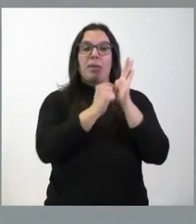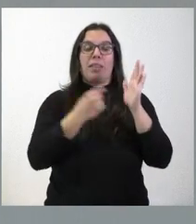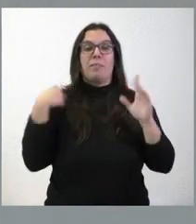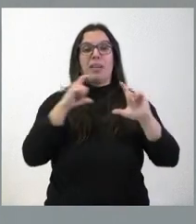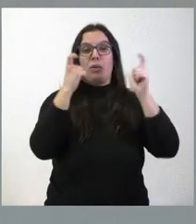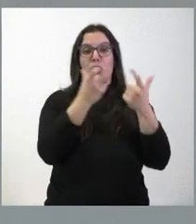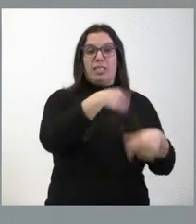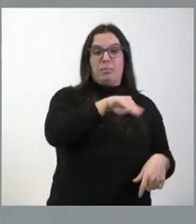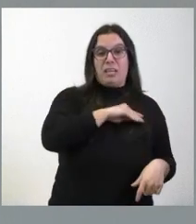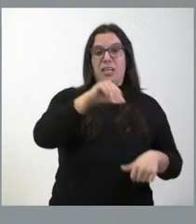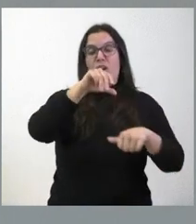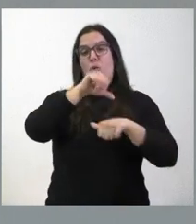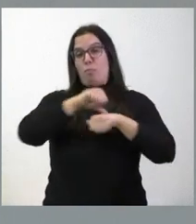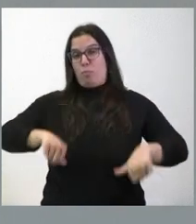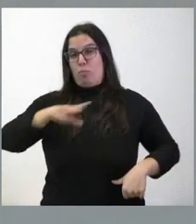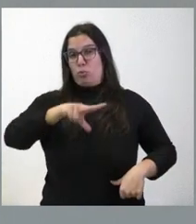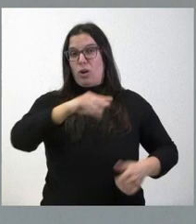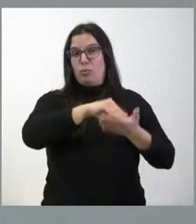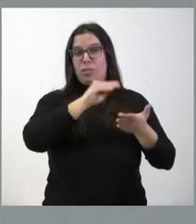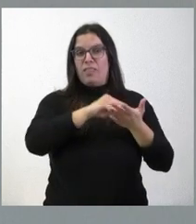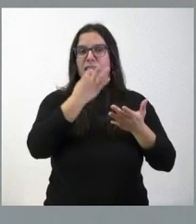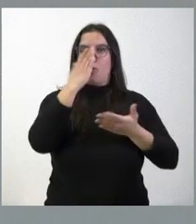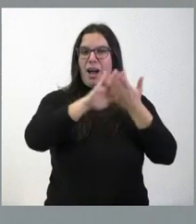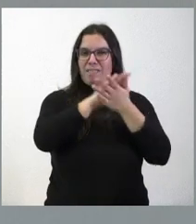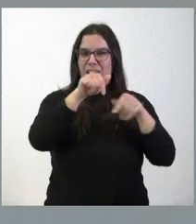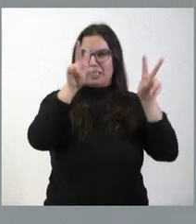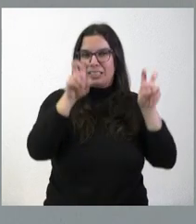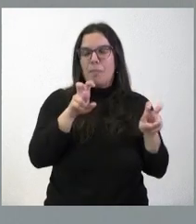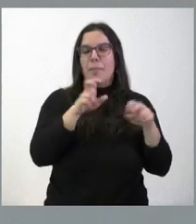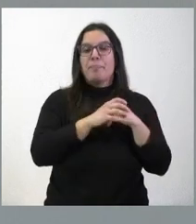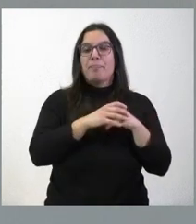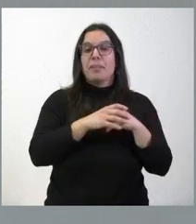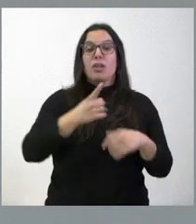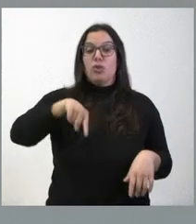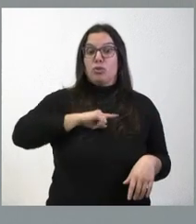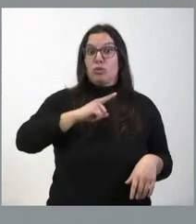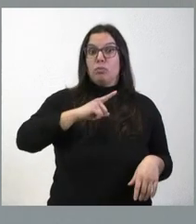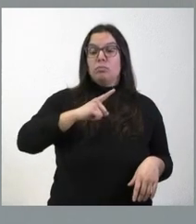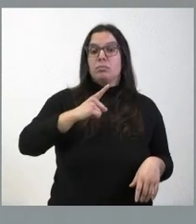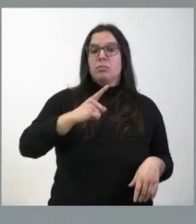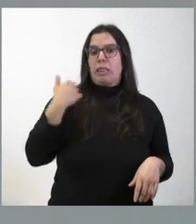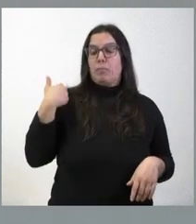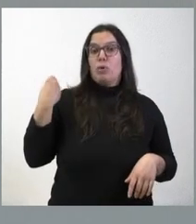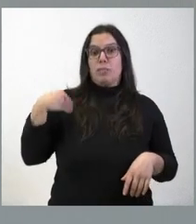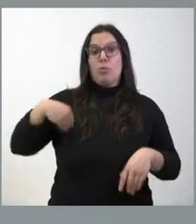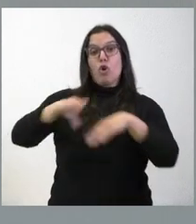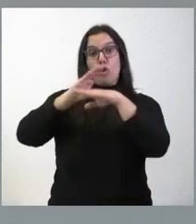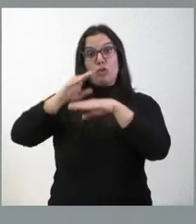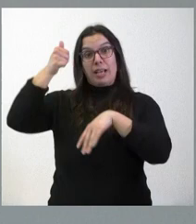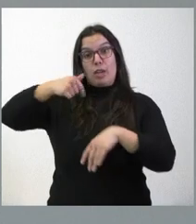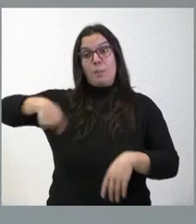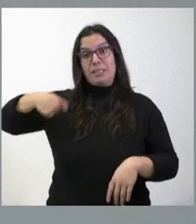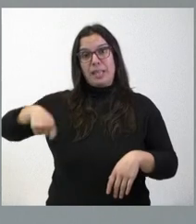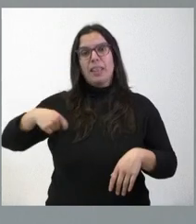-portuguesas tendrían que ir en esa dirección. En lo que a nosotros corresponde, recordarán ustedes que hace poco tiempo el propio consejero de la Presidencia estuvo en